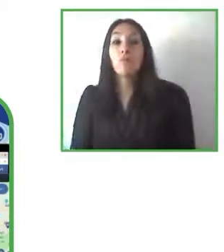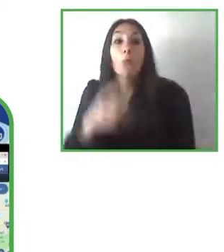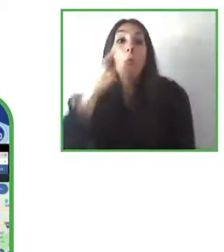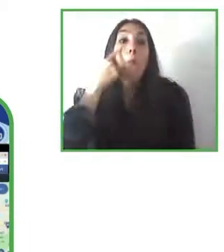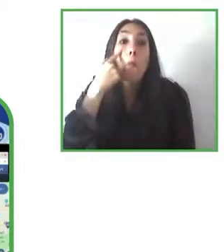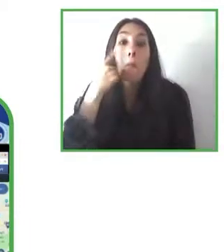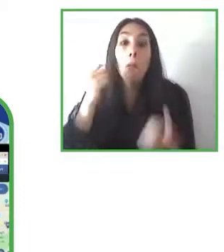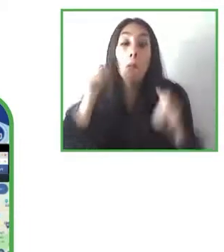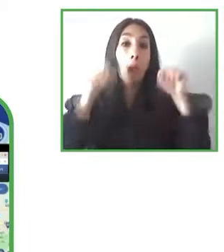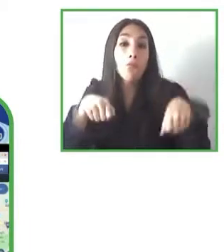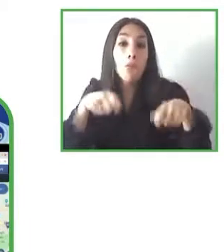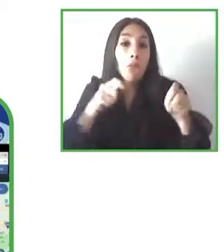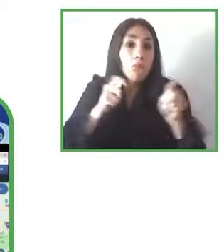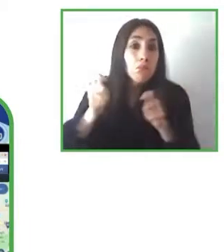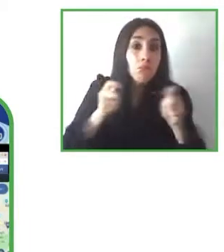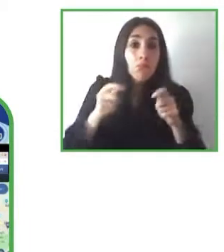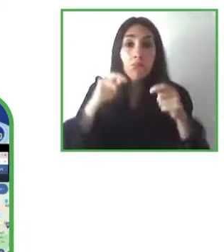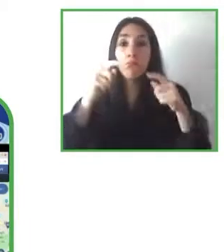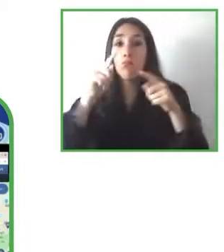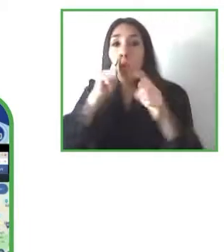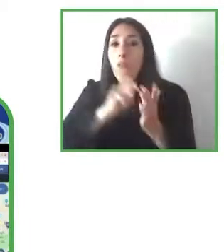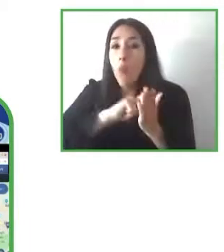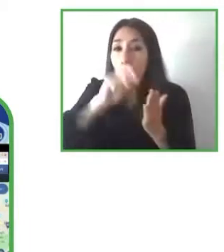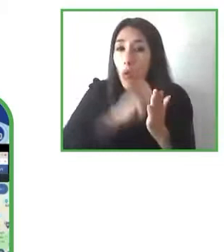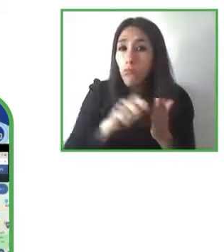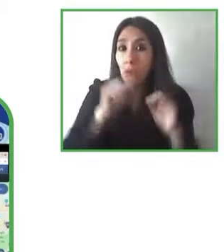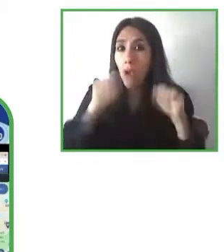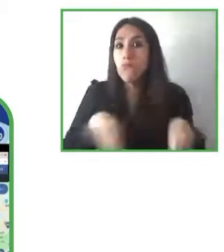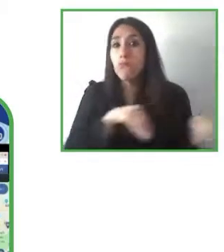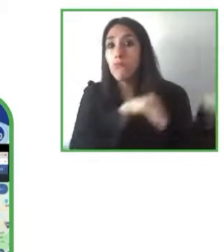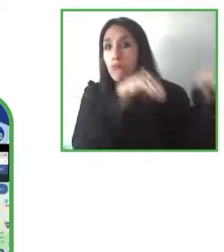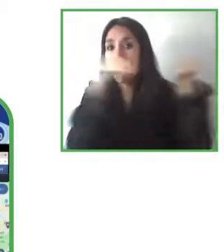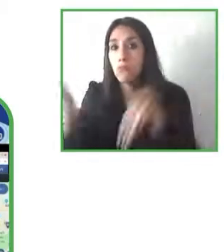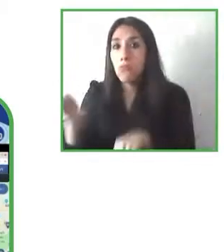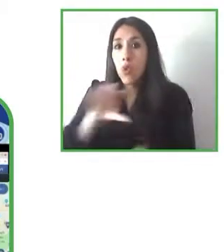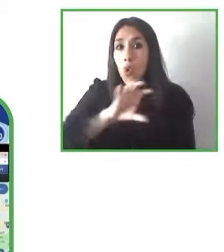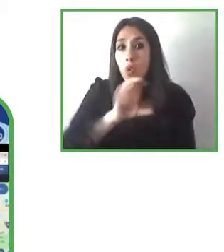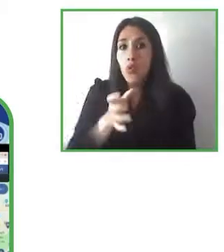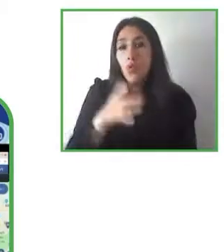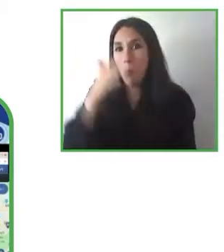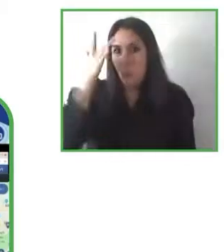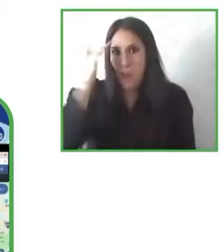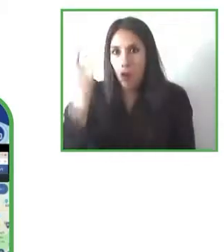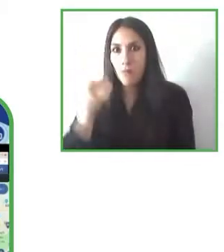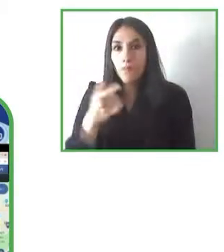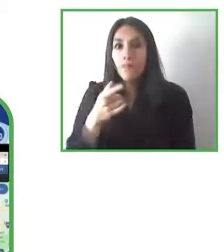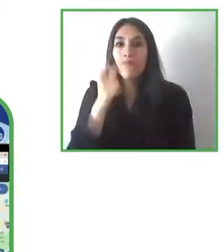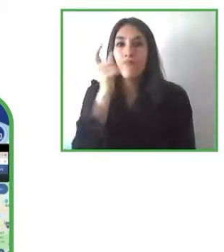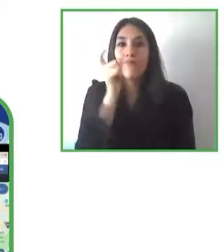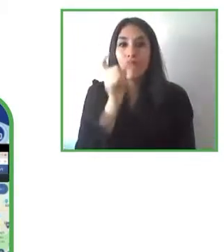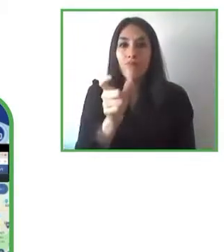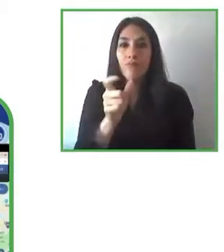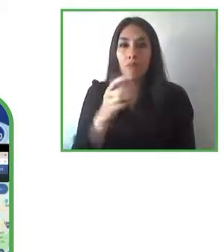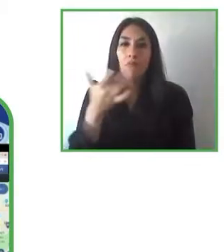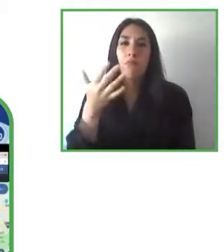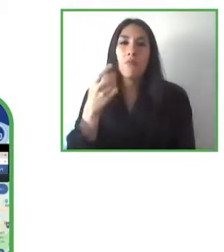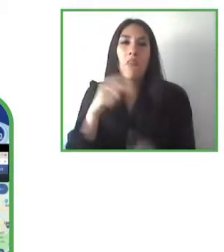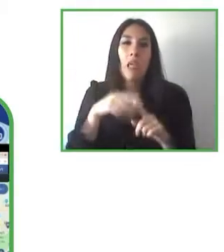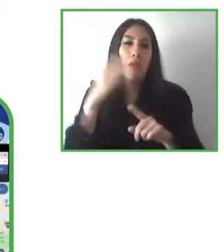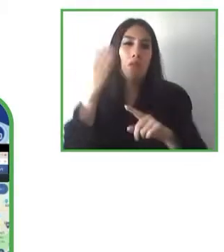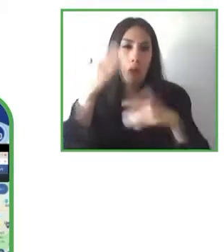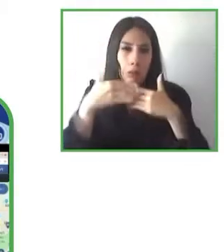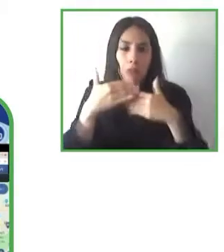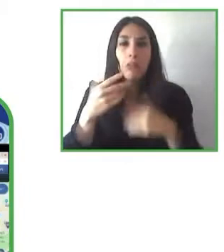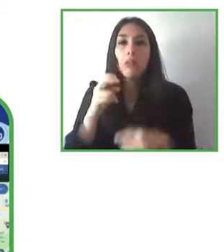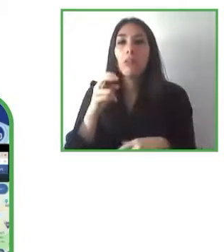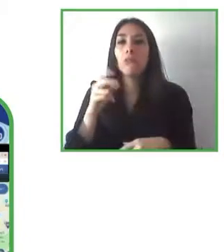cómo implantar porque los conceptos básicos son los mismos la tarjeta independientemente si es un estándar europeo o es de